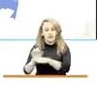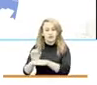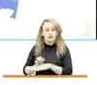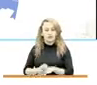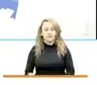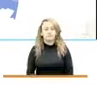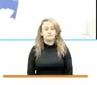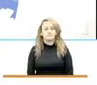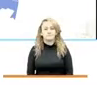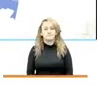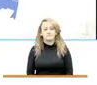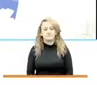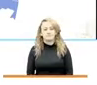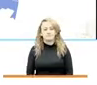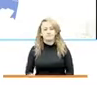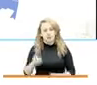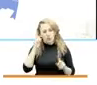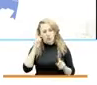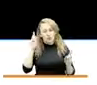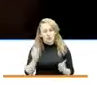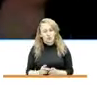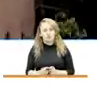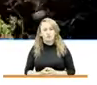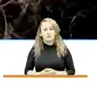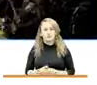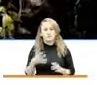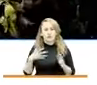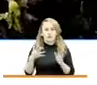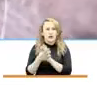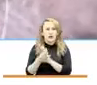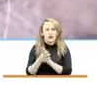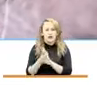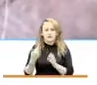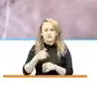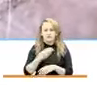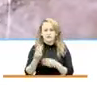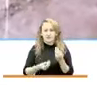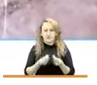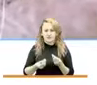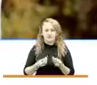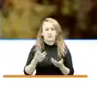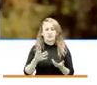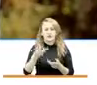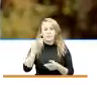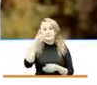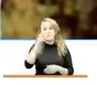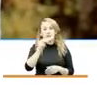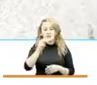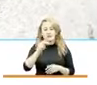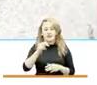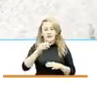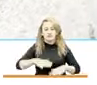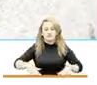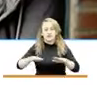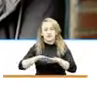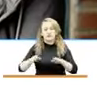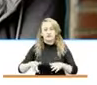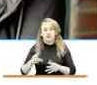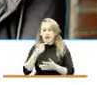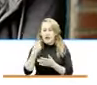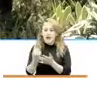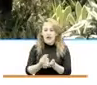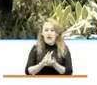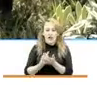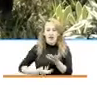Para ir concluyendo, les cuento que realizamos 20 espacios de intercambio y visibilización de la